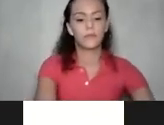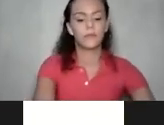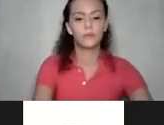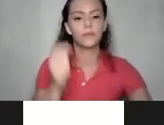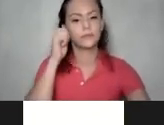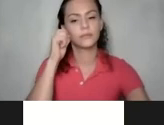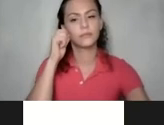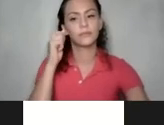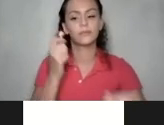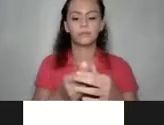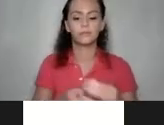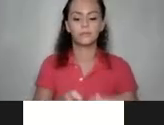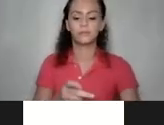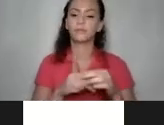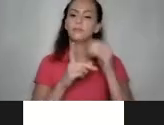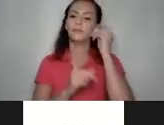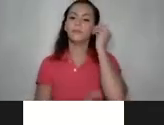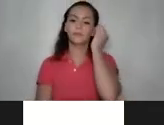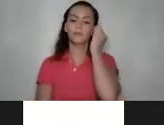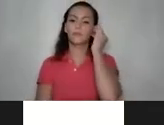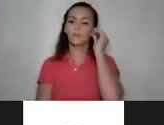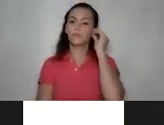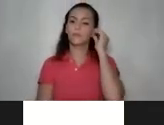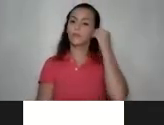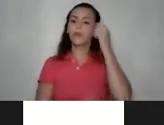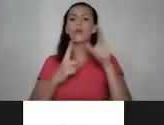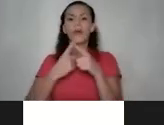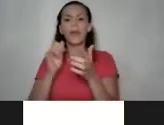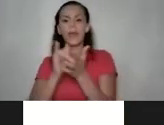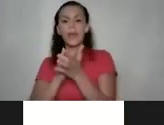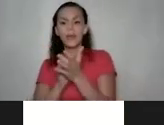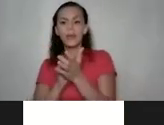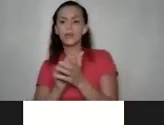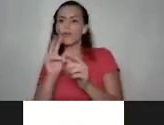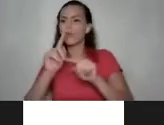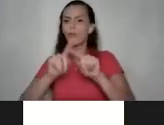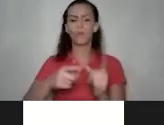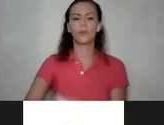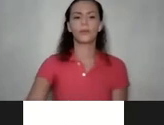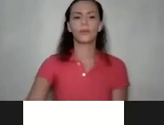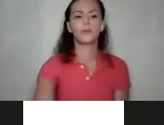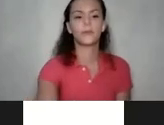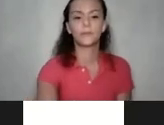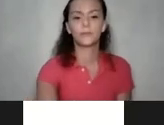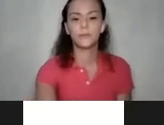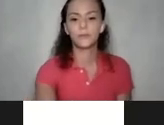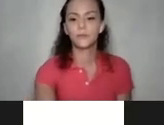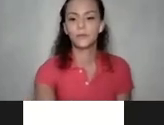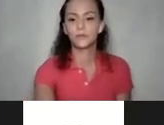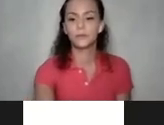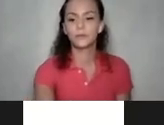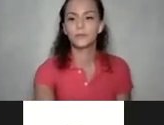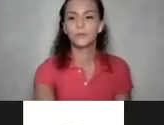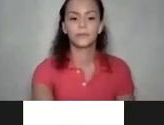nos lo enseñan por igual tanto a hombres como a mujeres entonces no estamos exentas como mujeres de este proceso